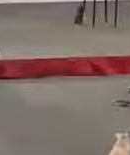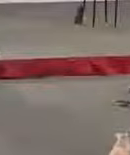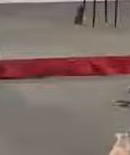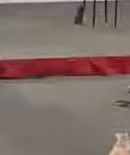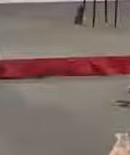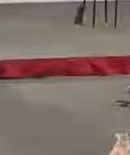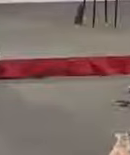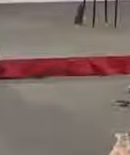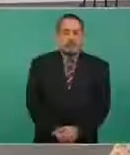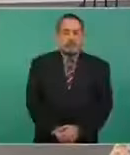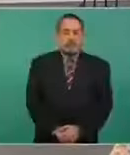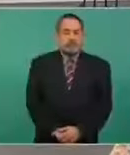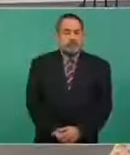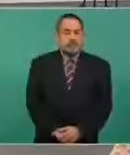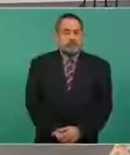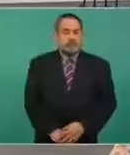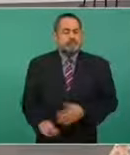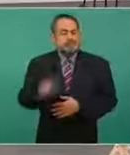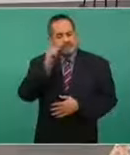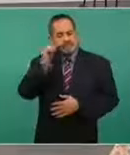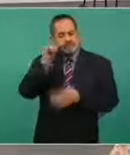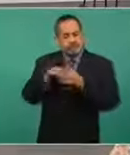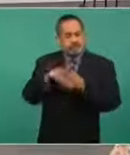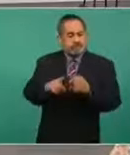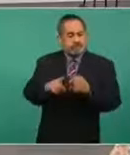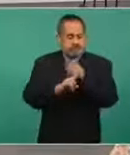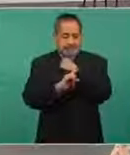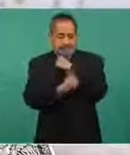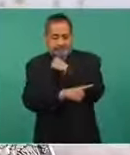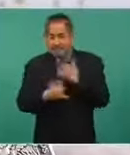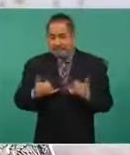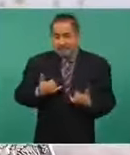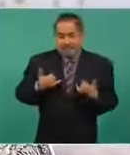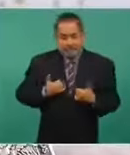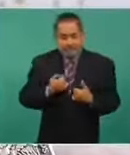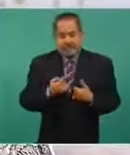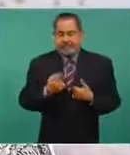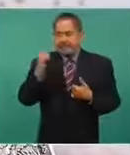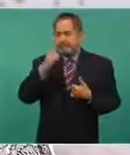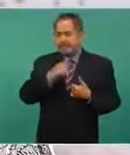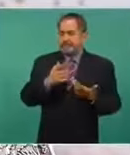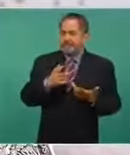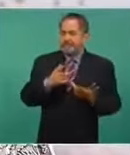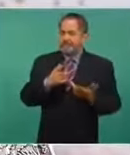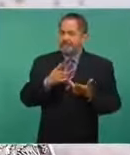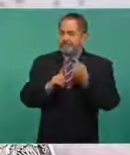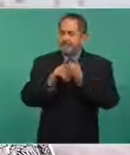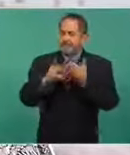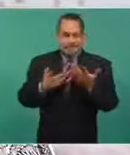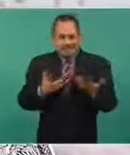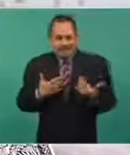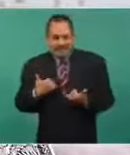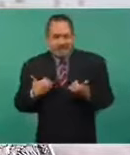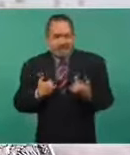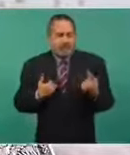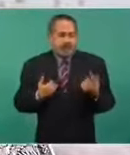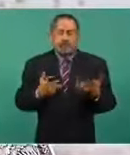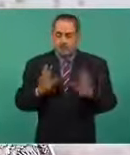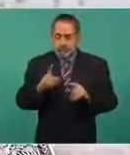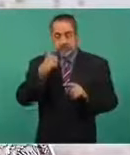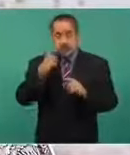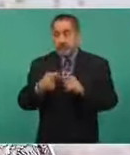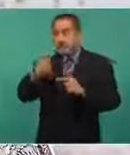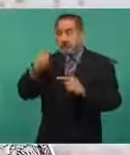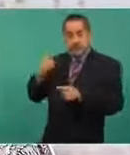Nacional de Prevención del Embarazo Adolescente y es un problema de salud pública importante, pero además el embarazo, ya sabíamos, ya por eso desde mayo de